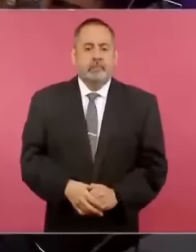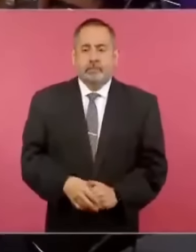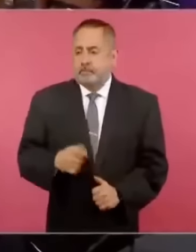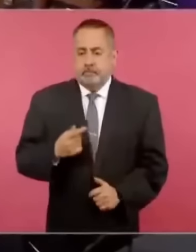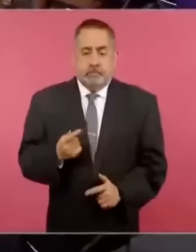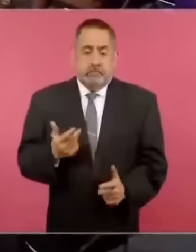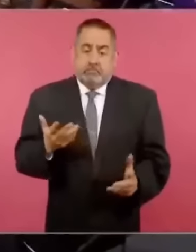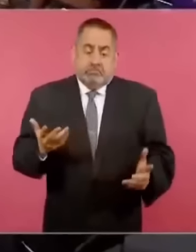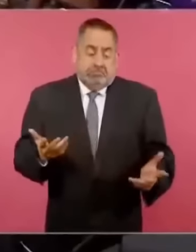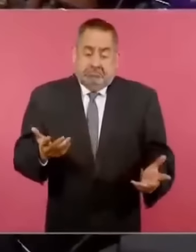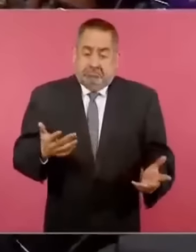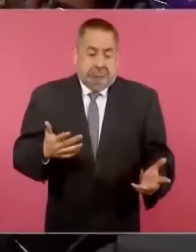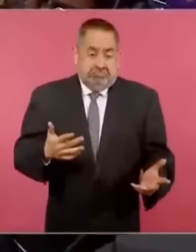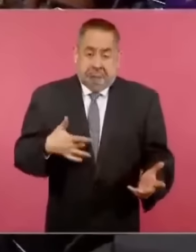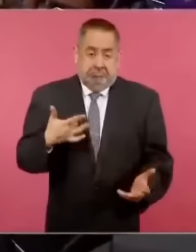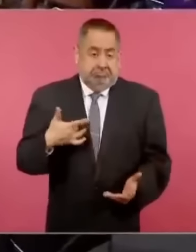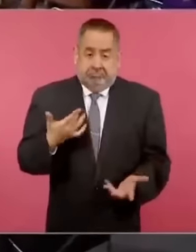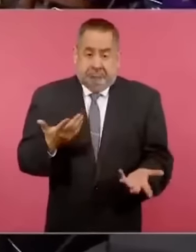hacemos?